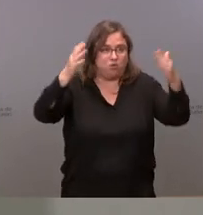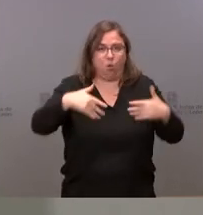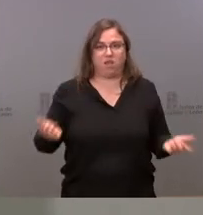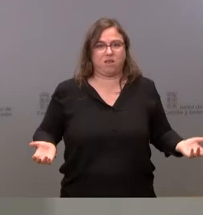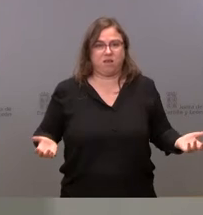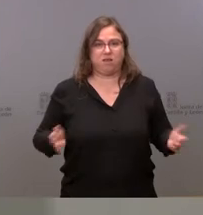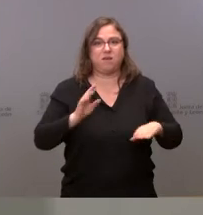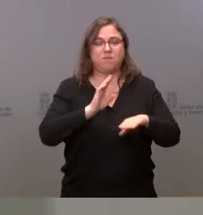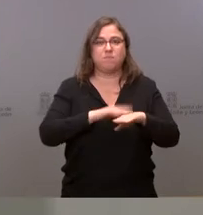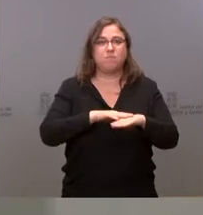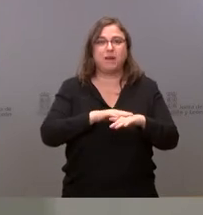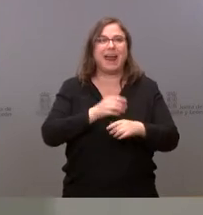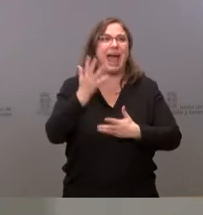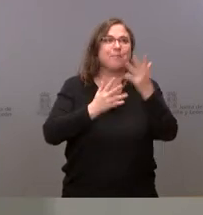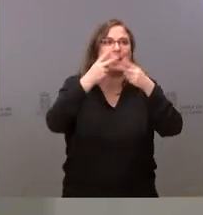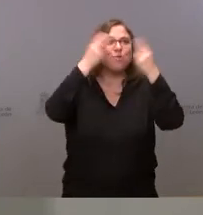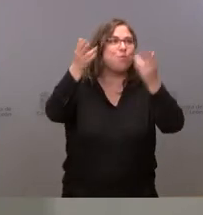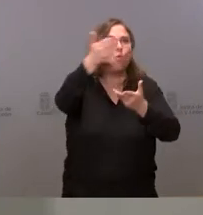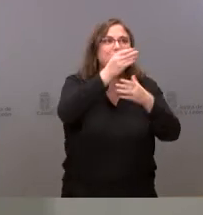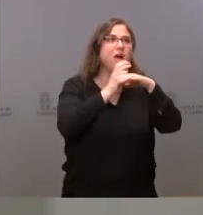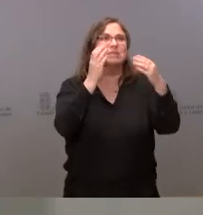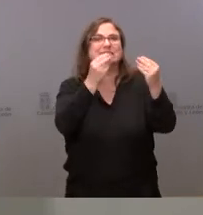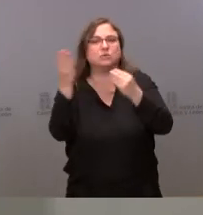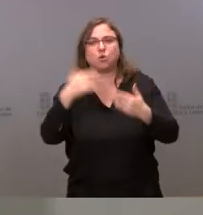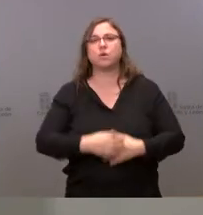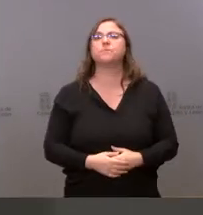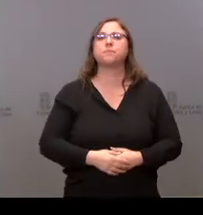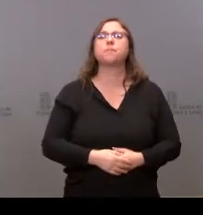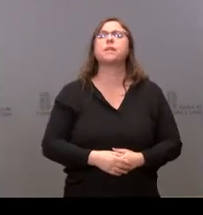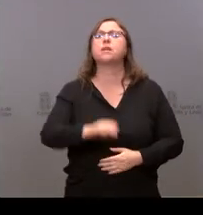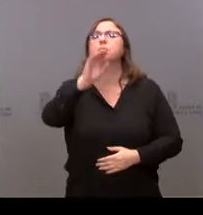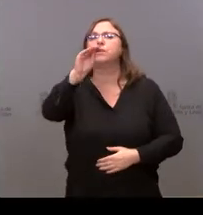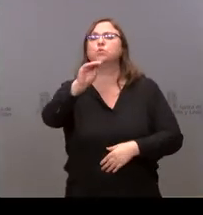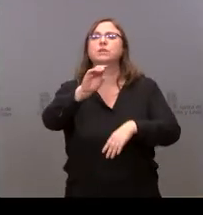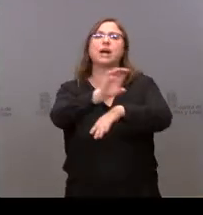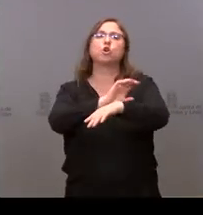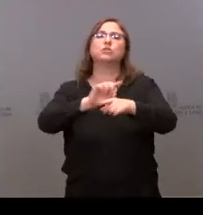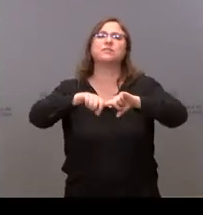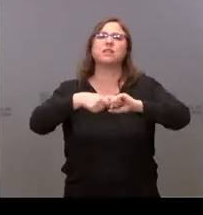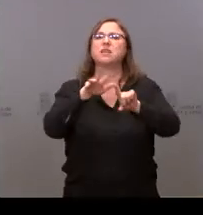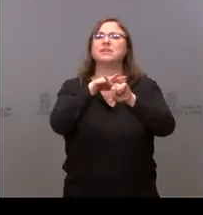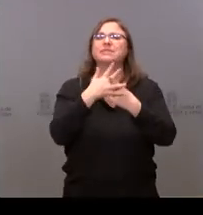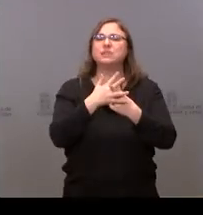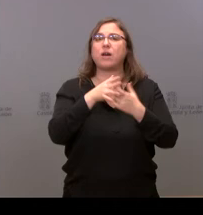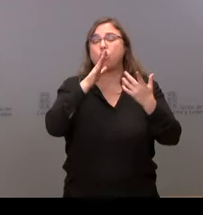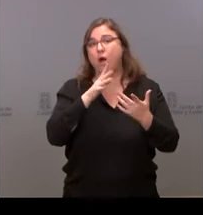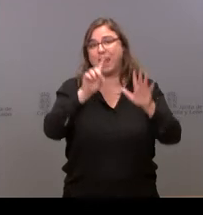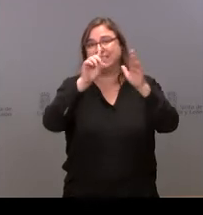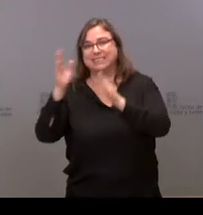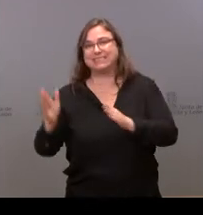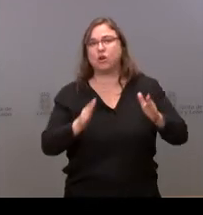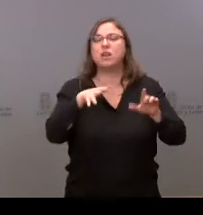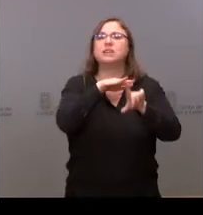por parte de ninguna administración a acceder a las mismas y a la consejera de familia quería preguntarle por la situación de las residencias en la sexta ola no sé cómo